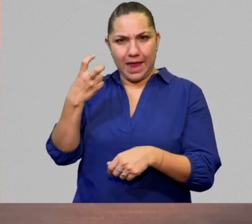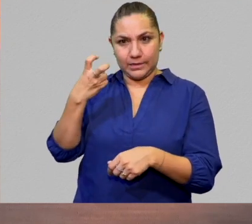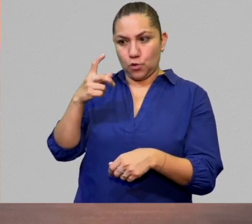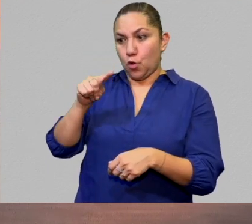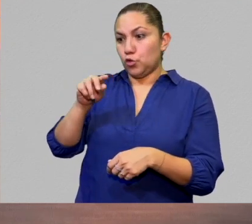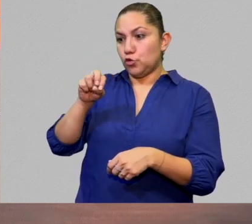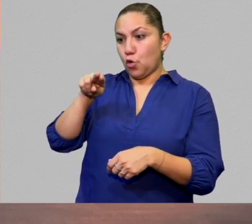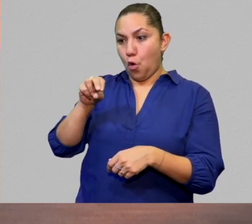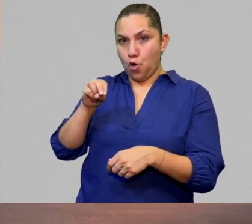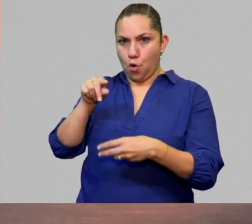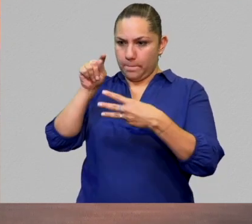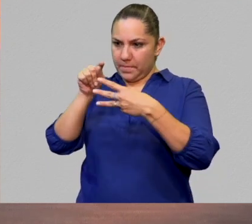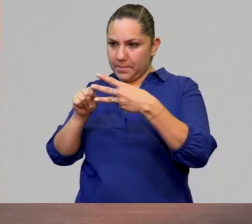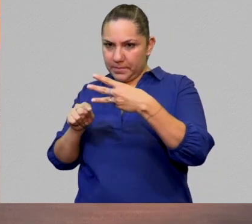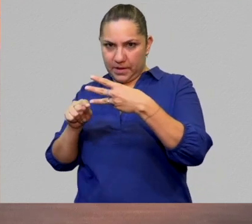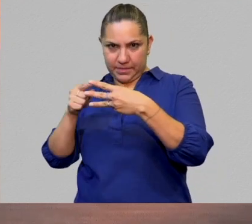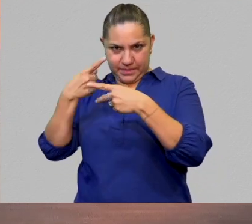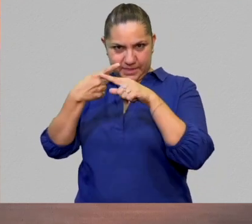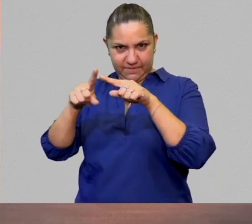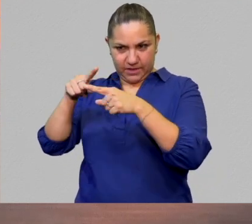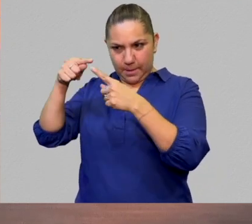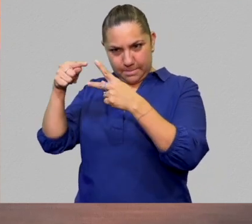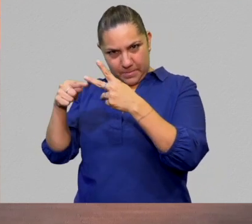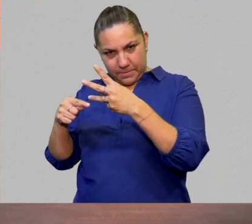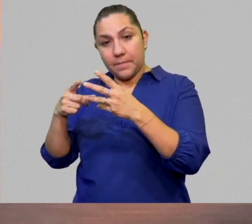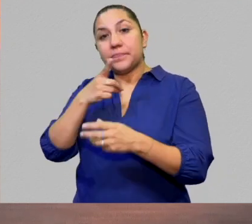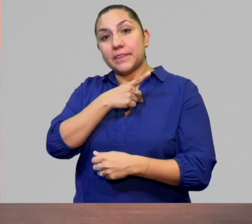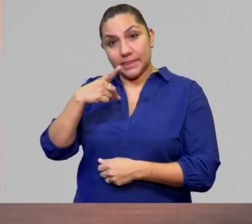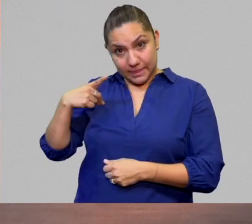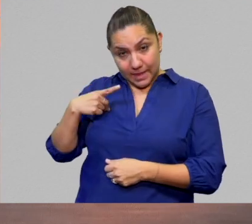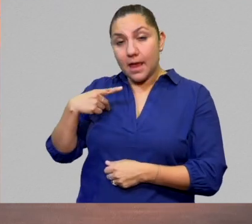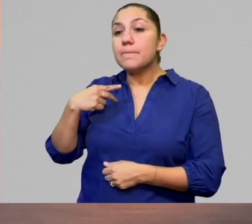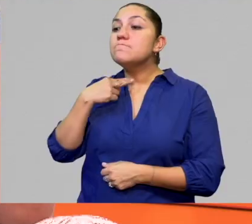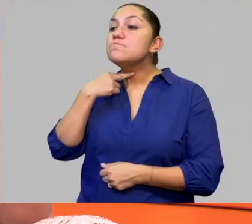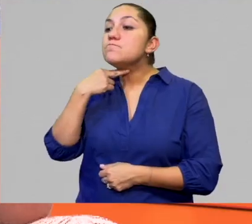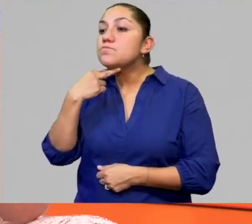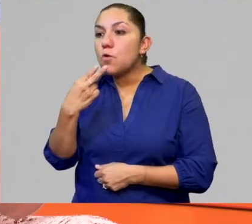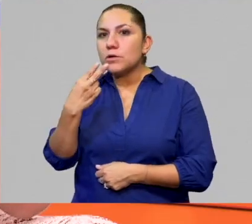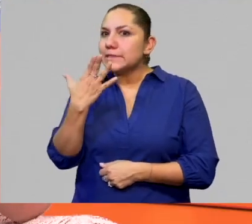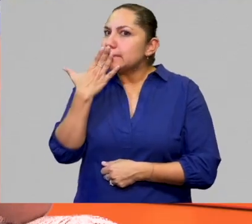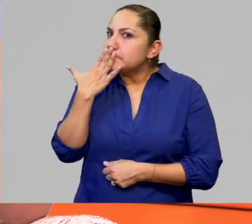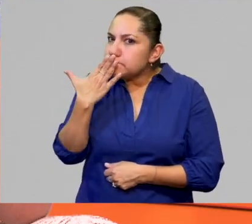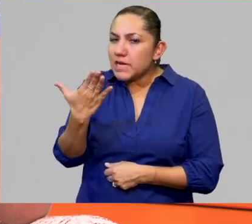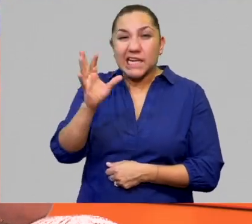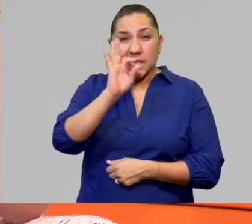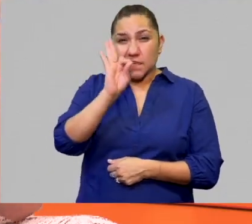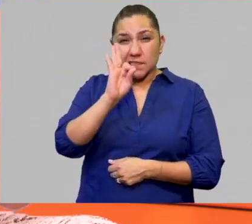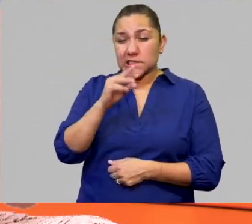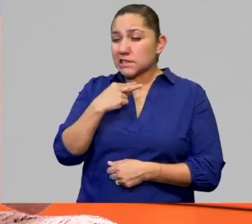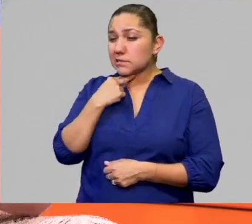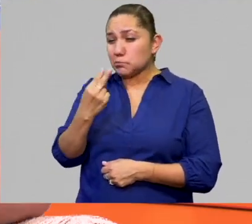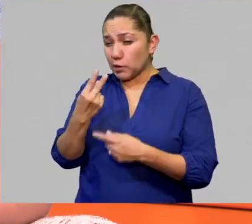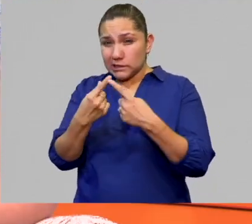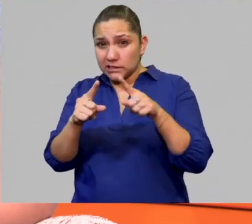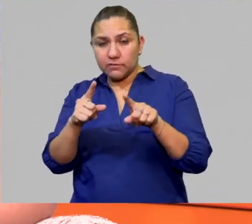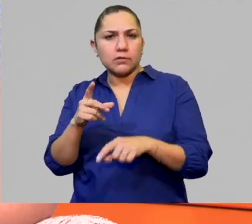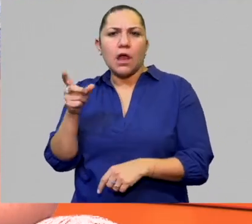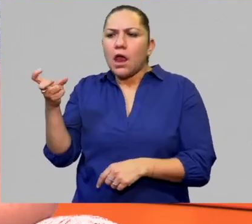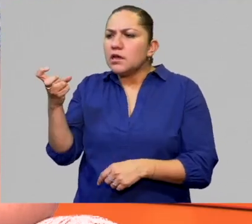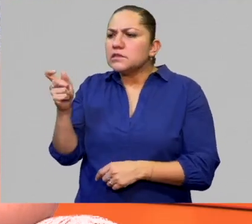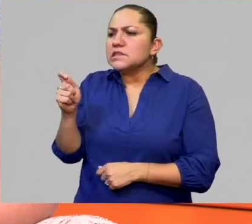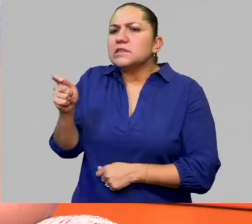Entonces, por eso tiene tres tonos. Hay que pronunciar correctamente, si no ya decimos otra cosa.